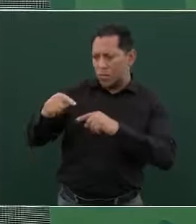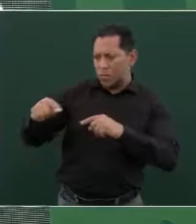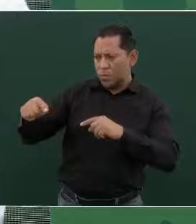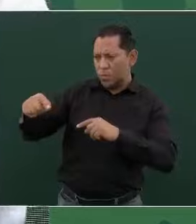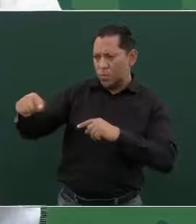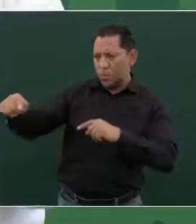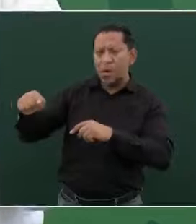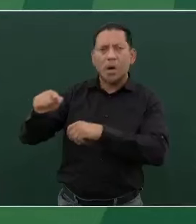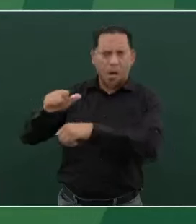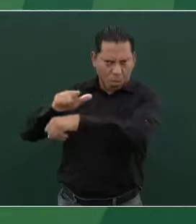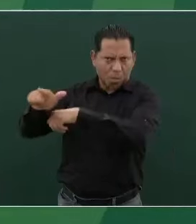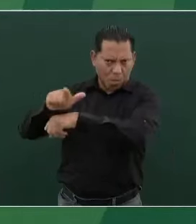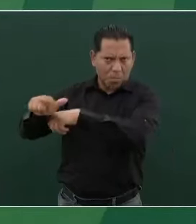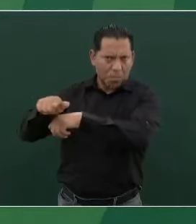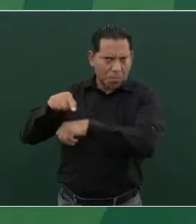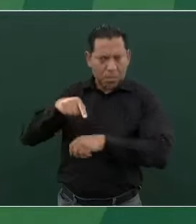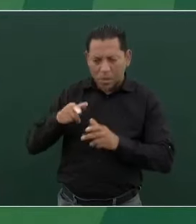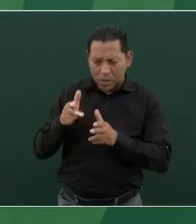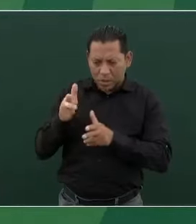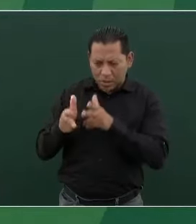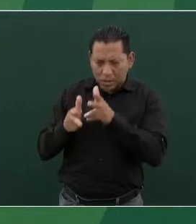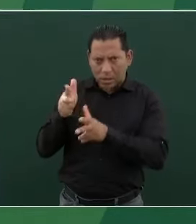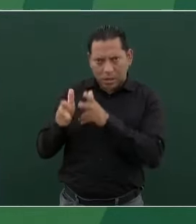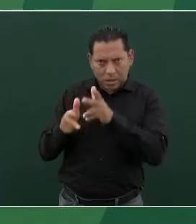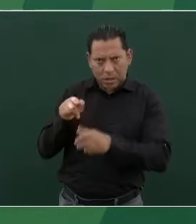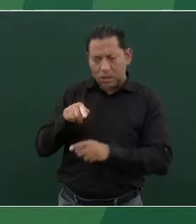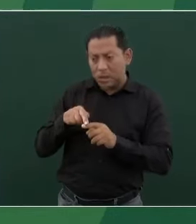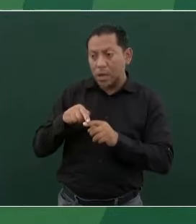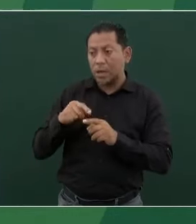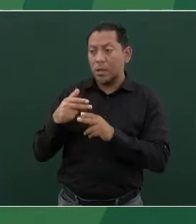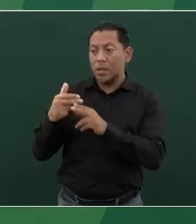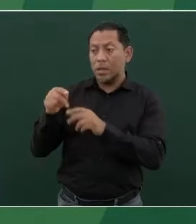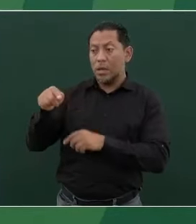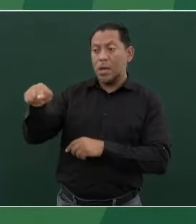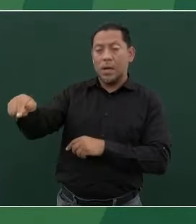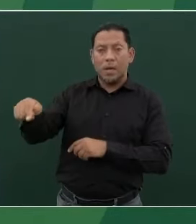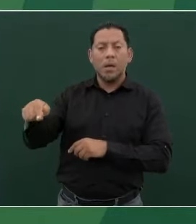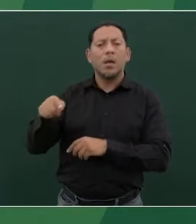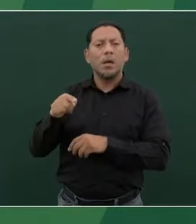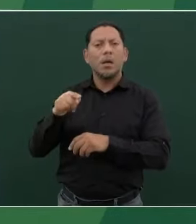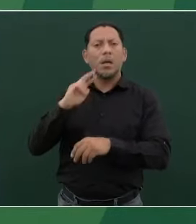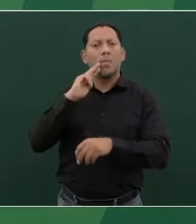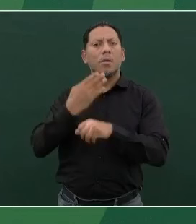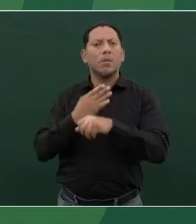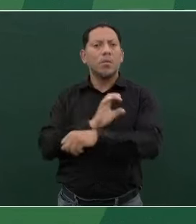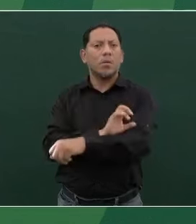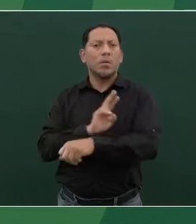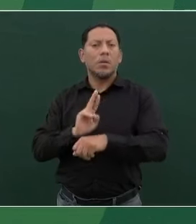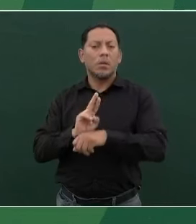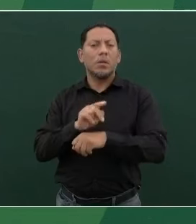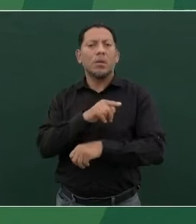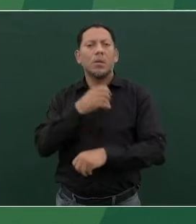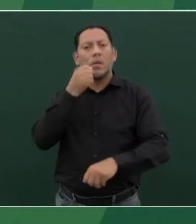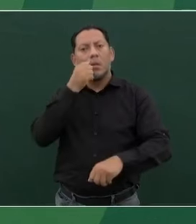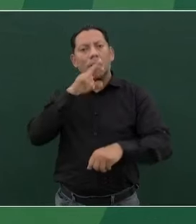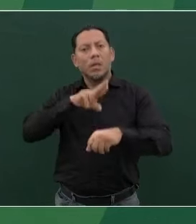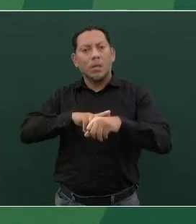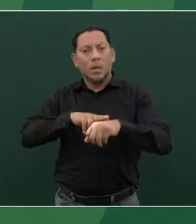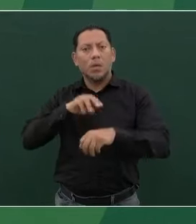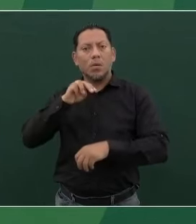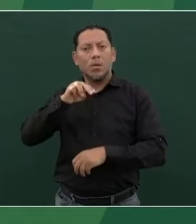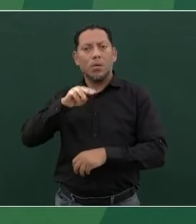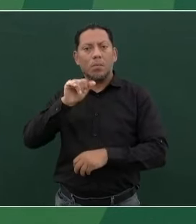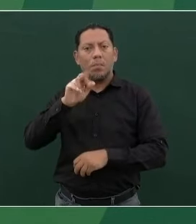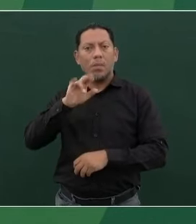hasta Guatemala, esto lo está coordinando el secretario de Marina,